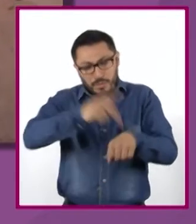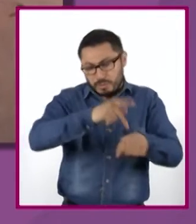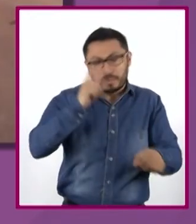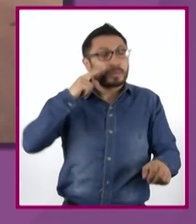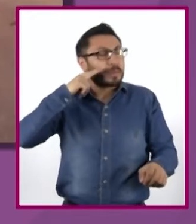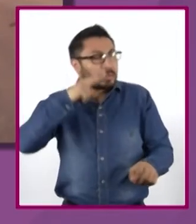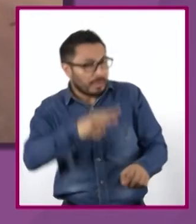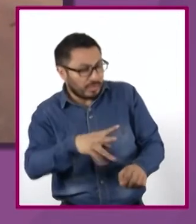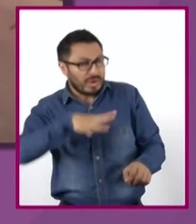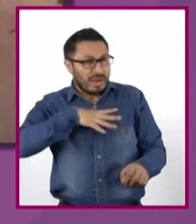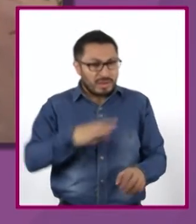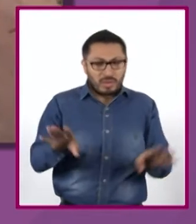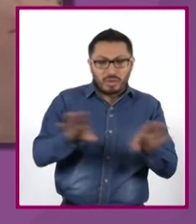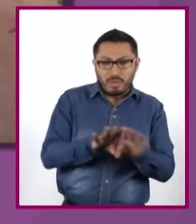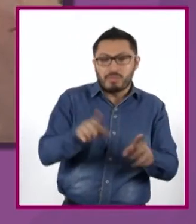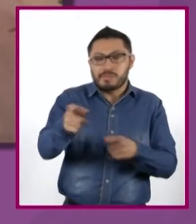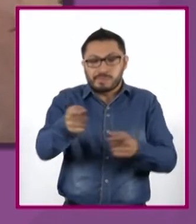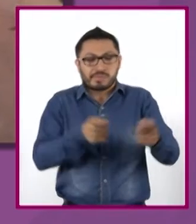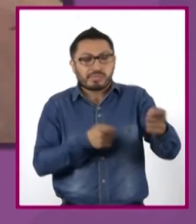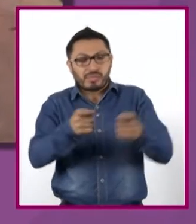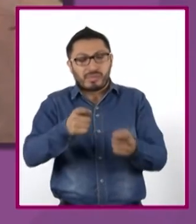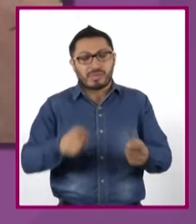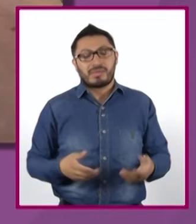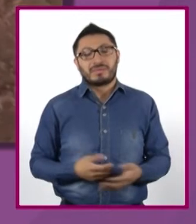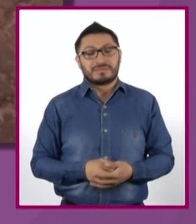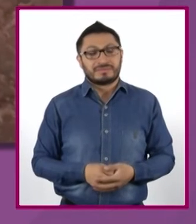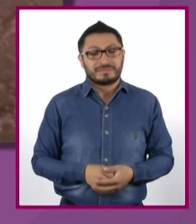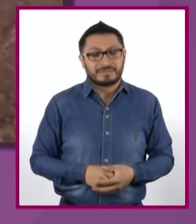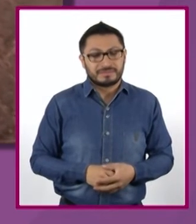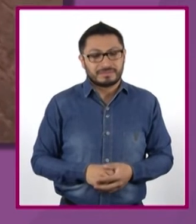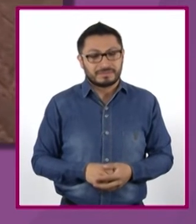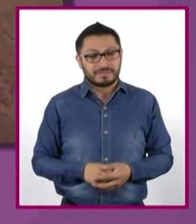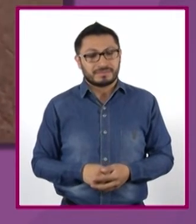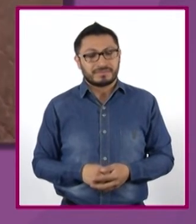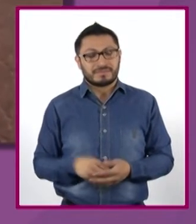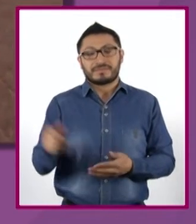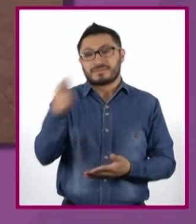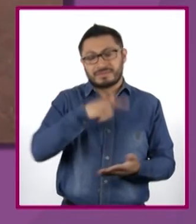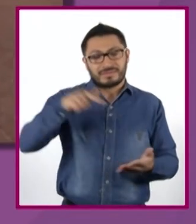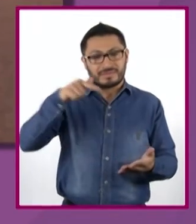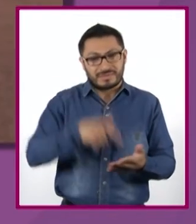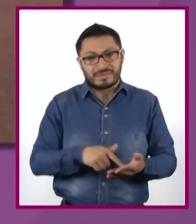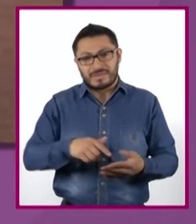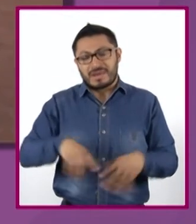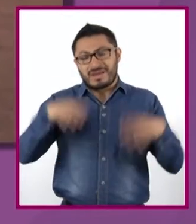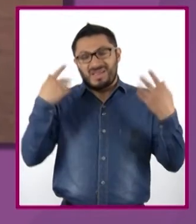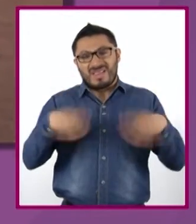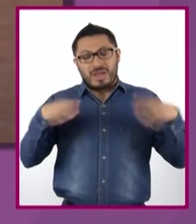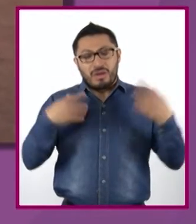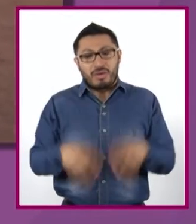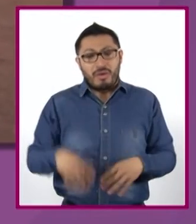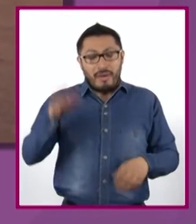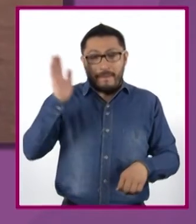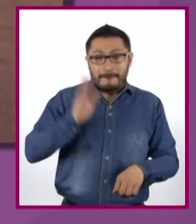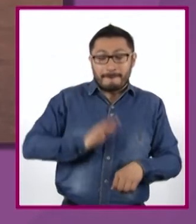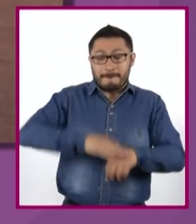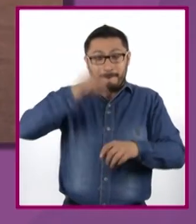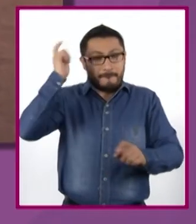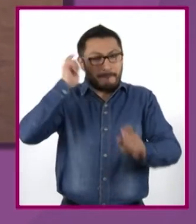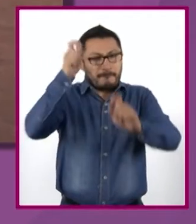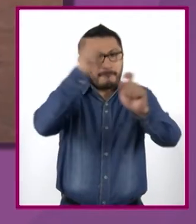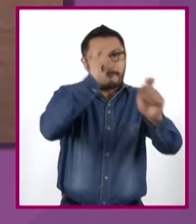tener cierto control del valle. Es el sitio arqueológico con mayor cantidad de petró grabados hasta ahora